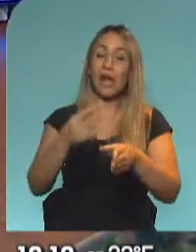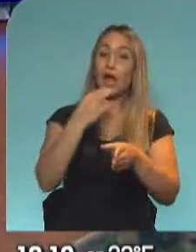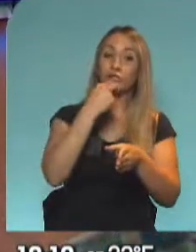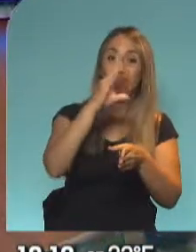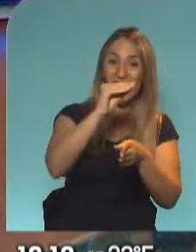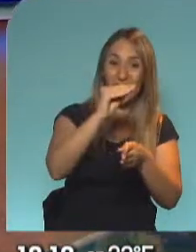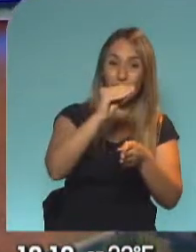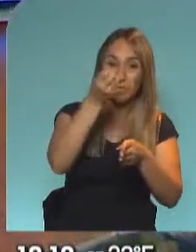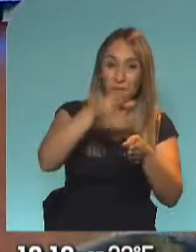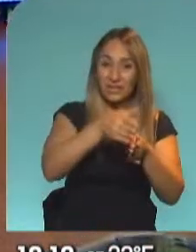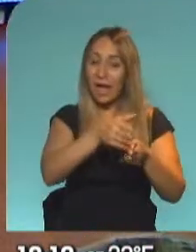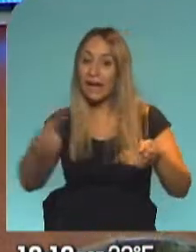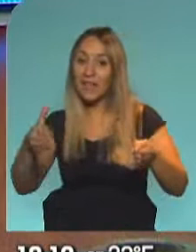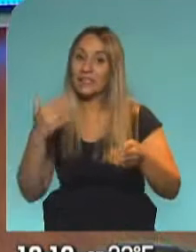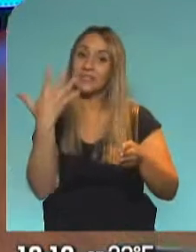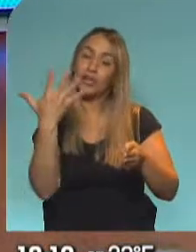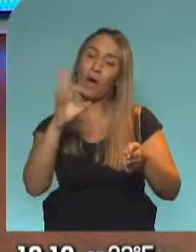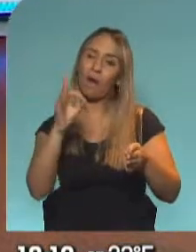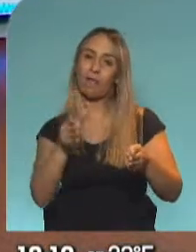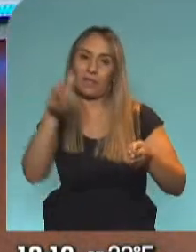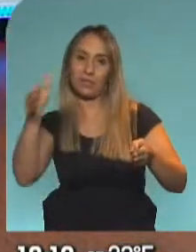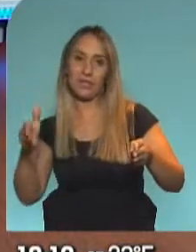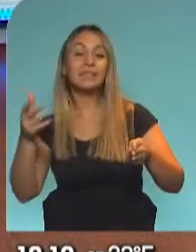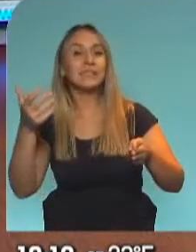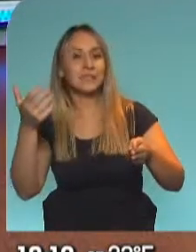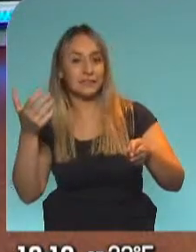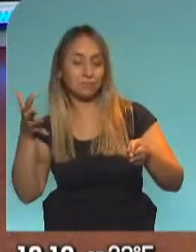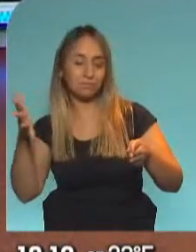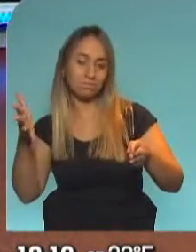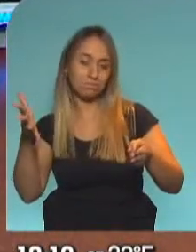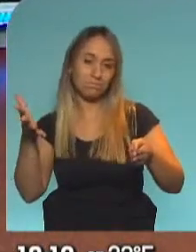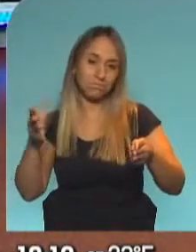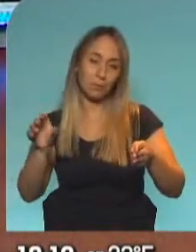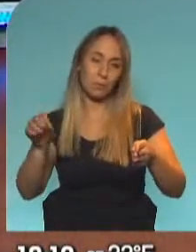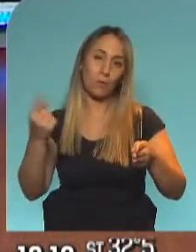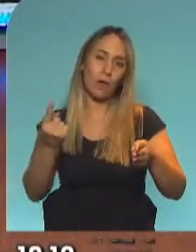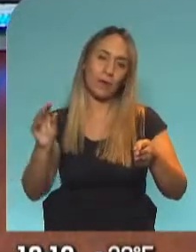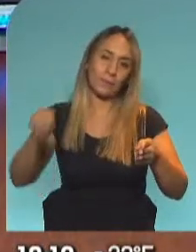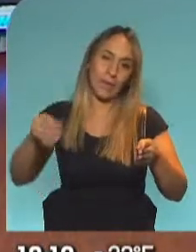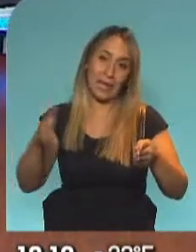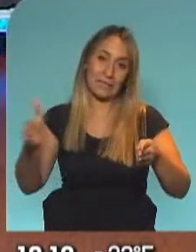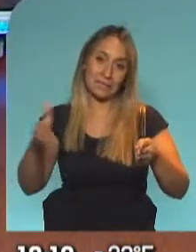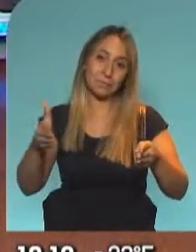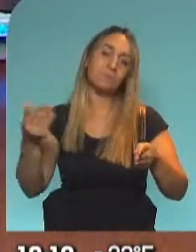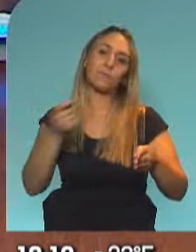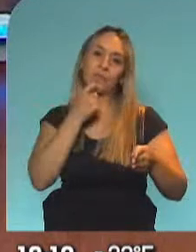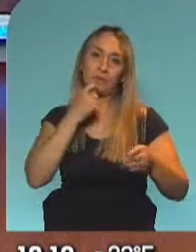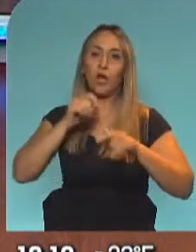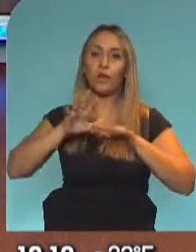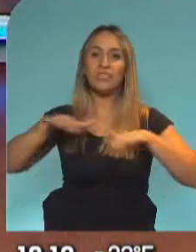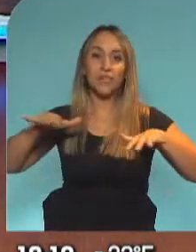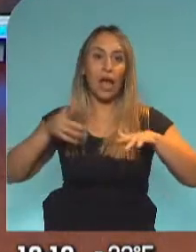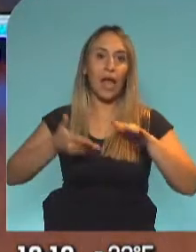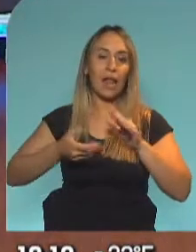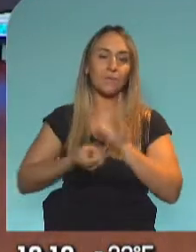pasa por saber si será entre las 5 o si lo van a extender un poco más todavía, como para en esa hora tratar de que no salgan, por ejemplo, chicos a la